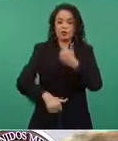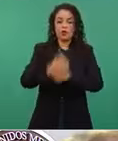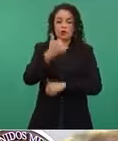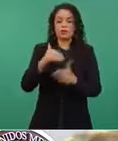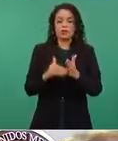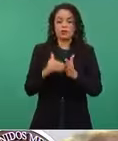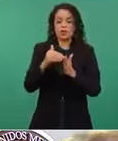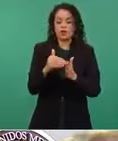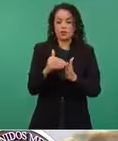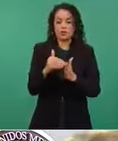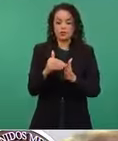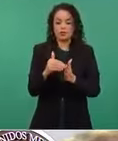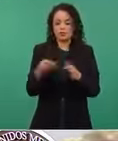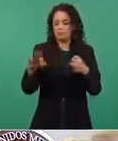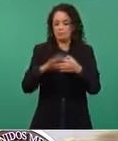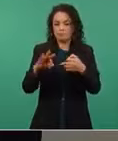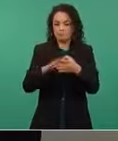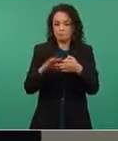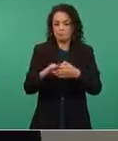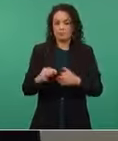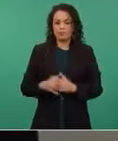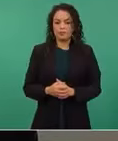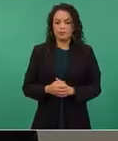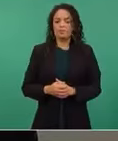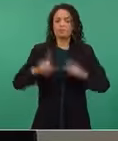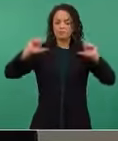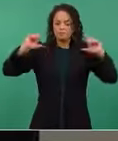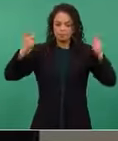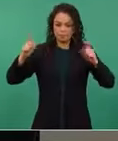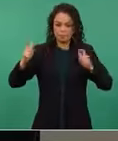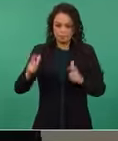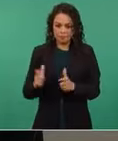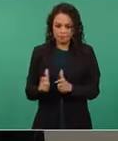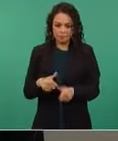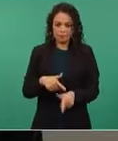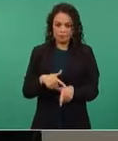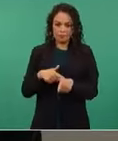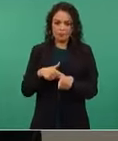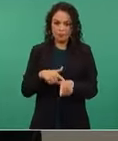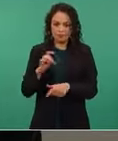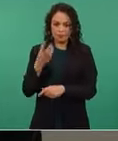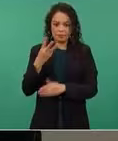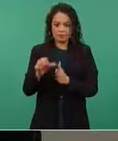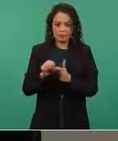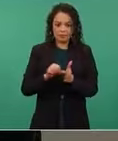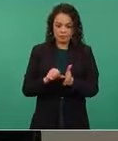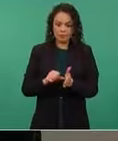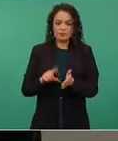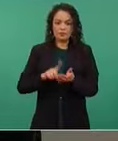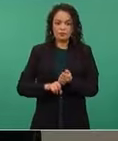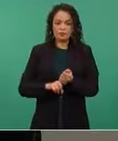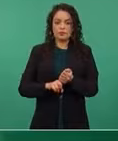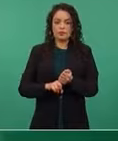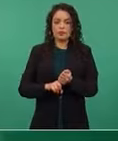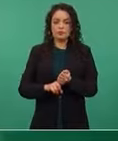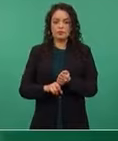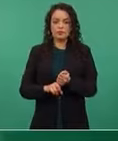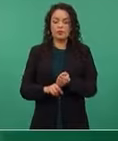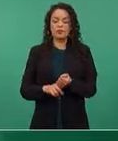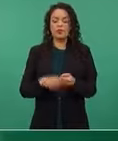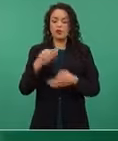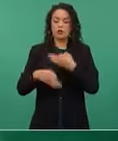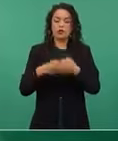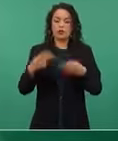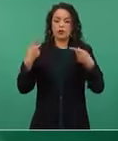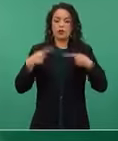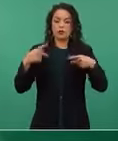de vacunas. En resumen, la epidemia la baja durante tres meses, la vacunación por completar la meta de vacunar a todas las